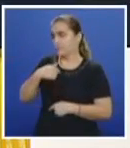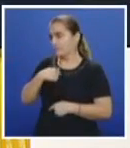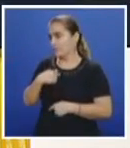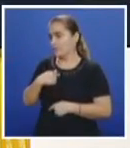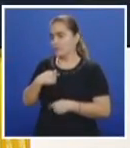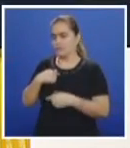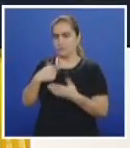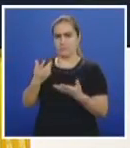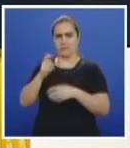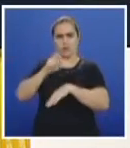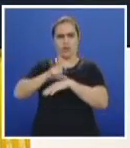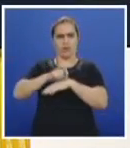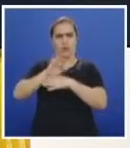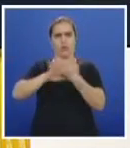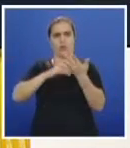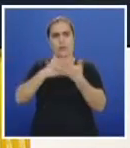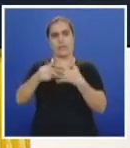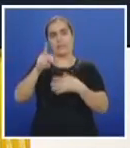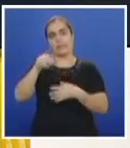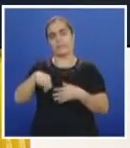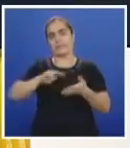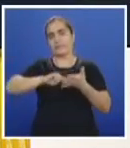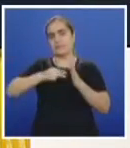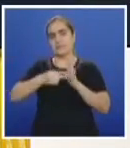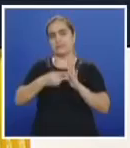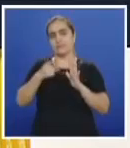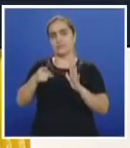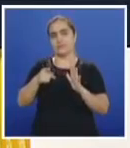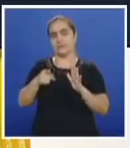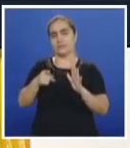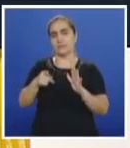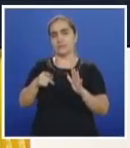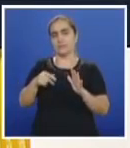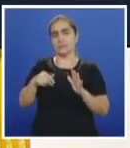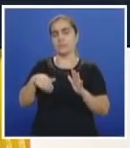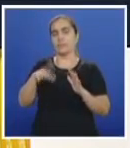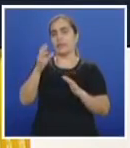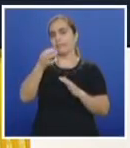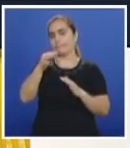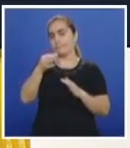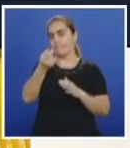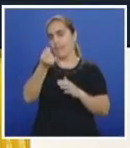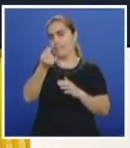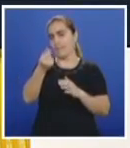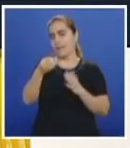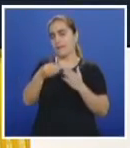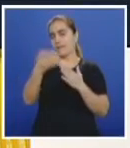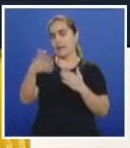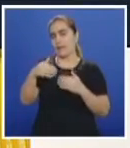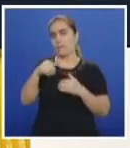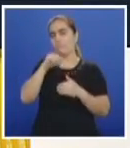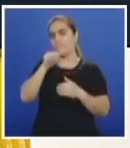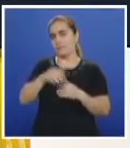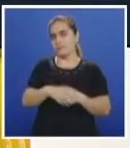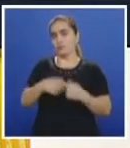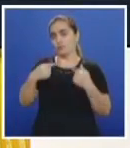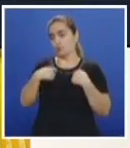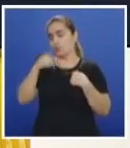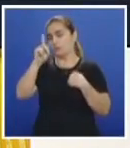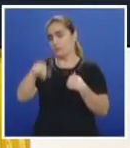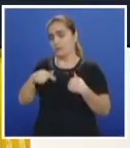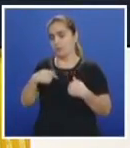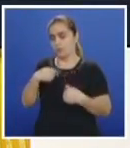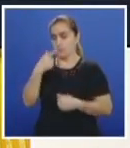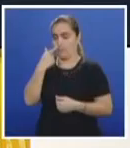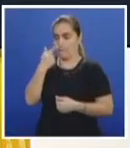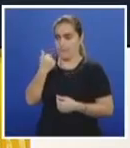horarios, pues eso también me puede significar a mí un incremento monetario en materia de recursos. Y yo también como